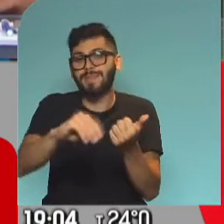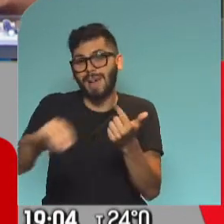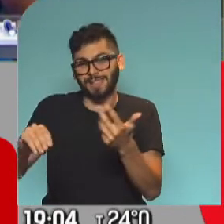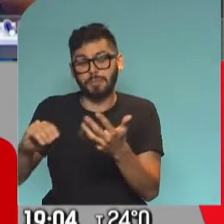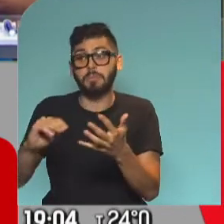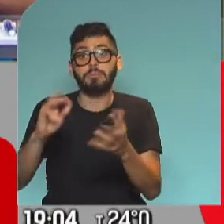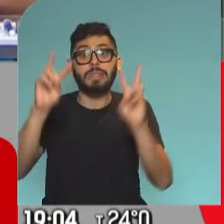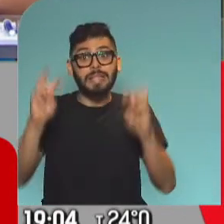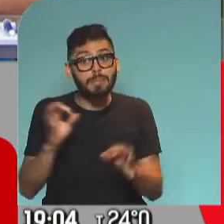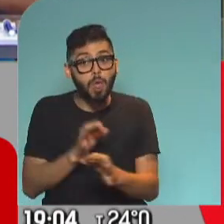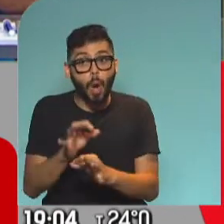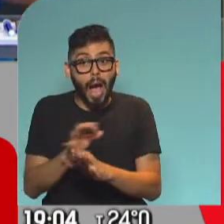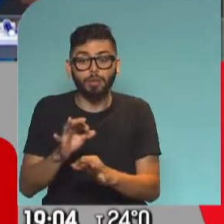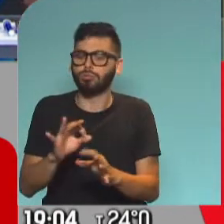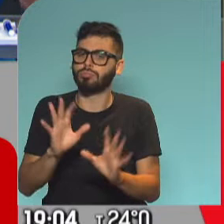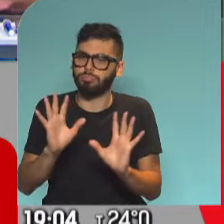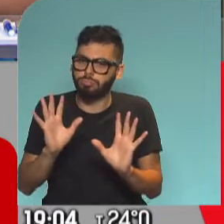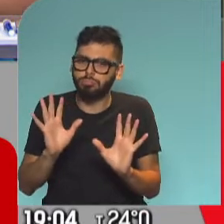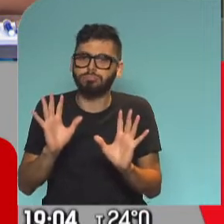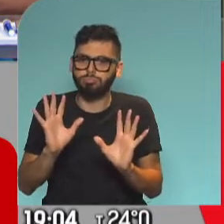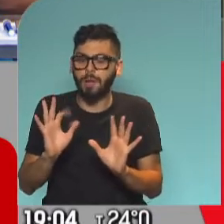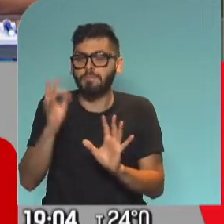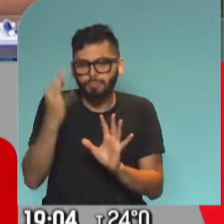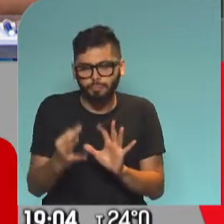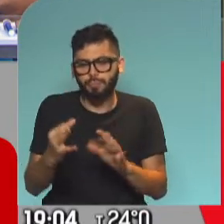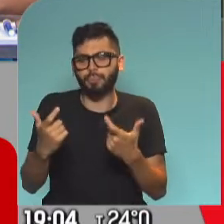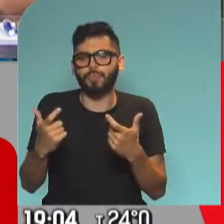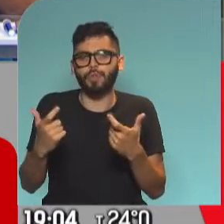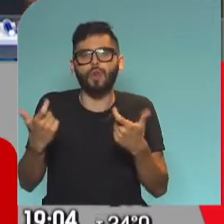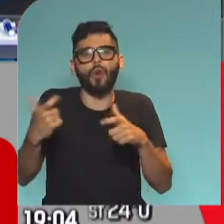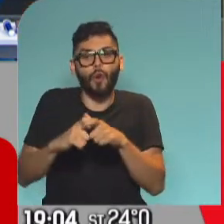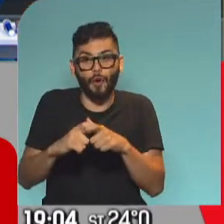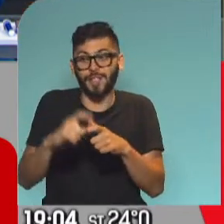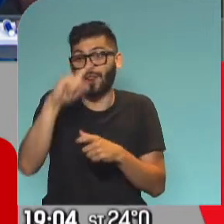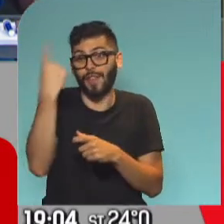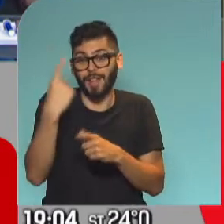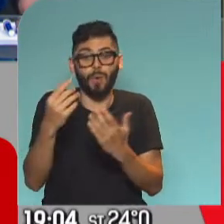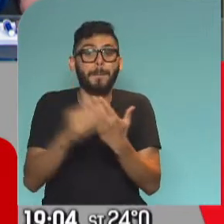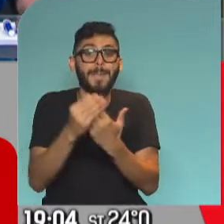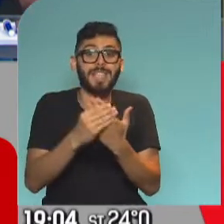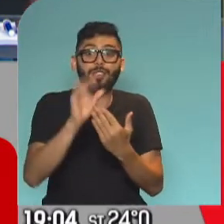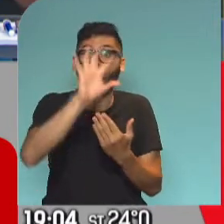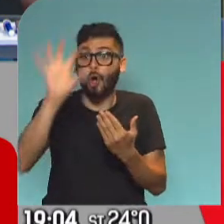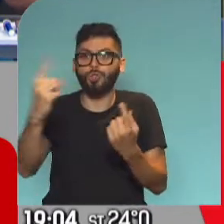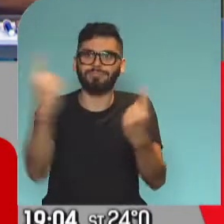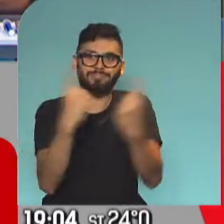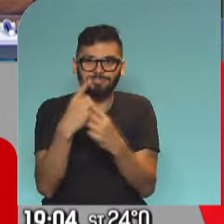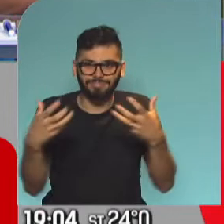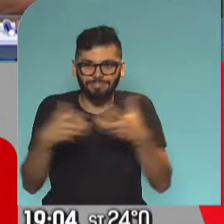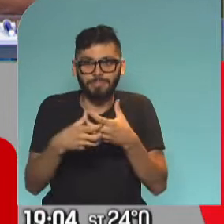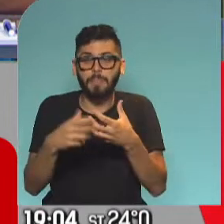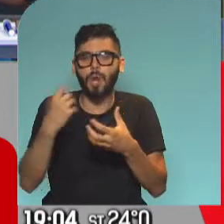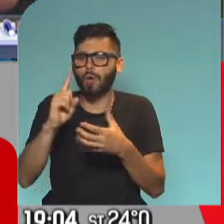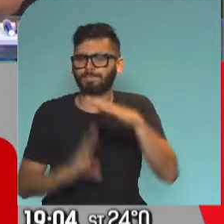educativa sí hubo, a través del Consejo Federal de Educación, donde participan todos los ministros de todas las provincias, pero hubo una